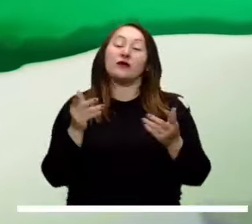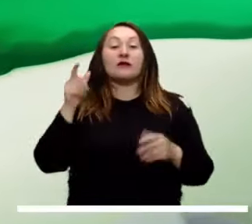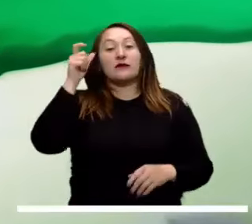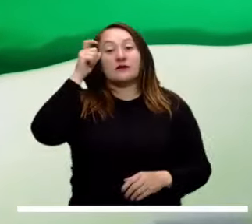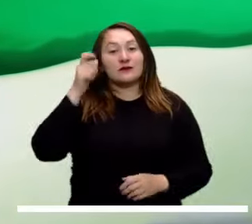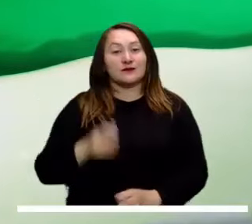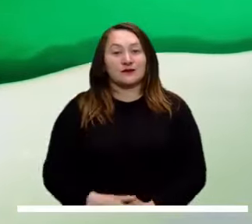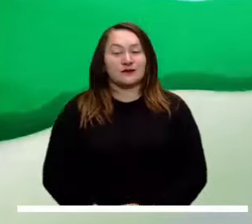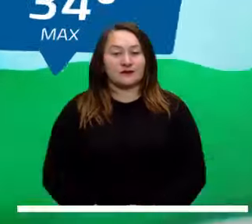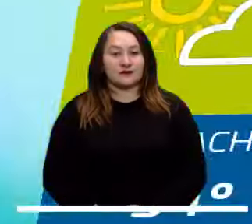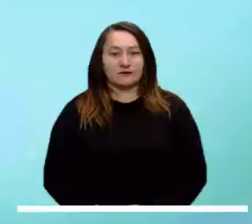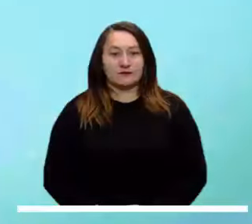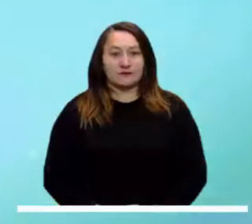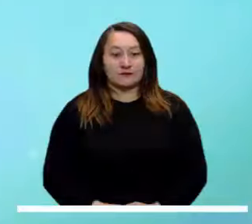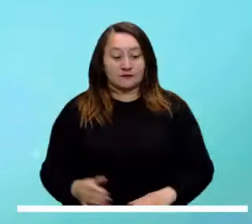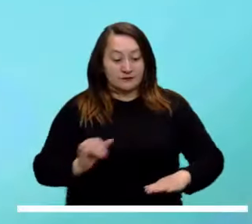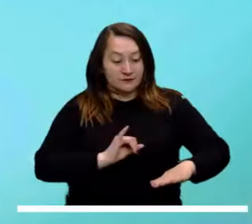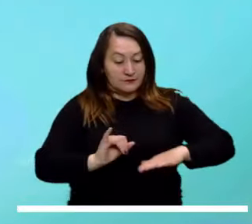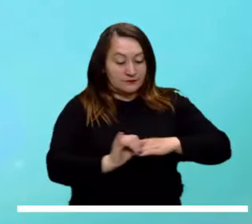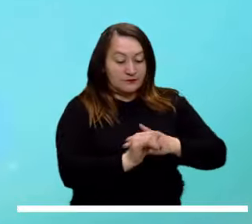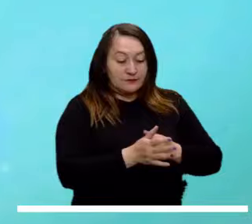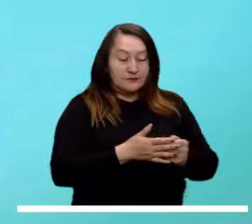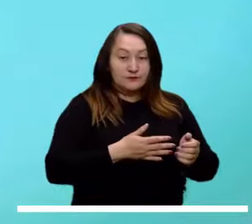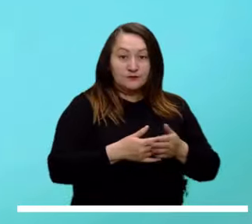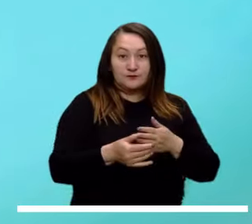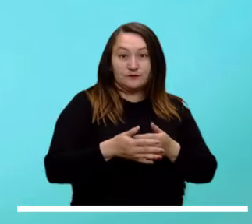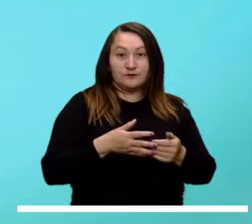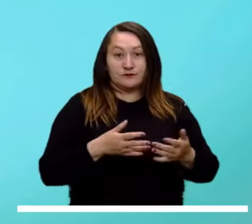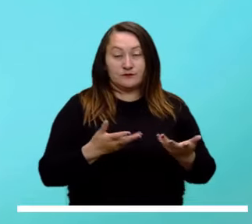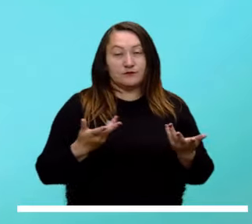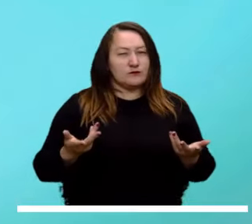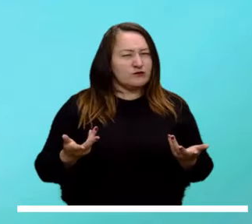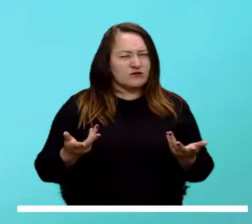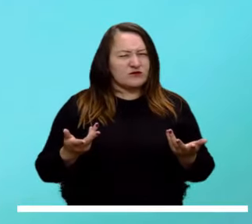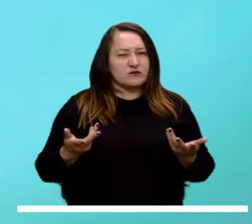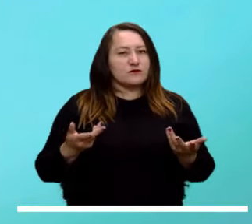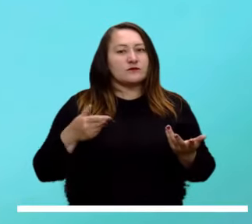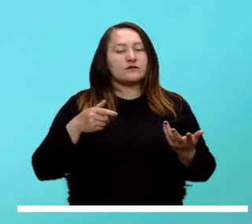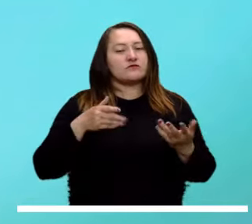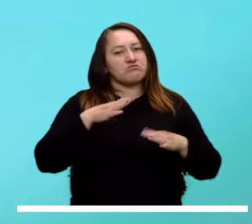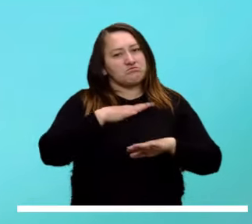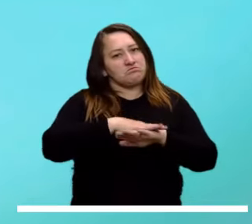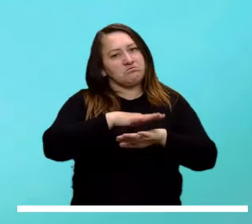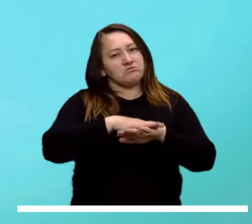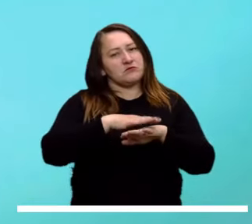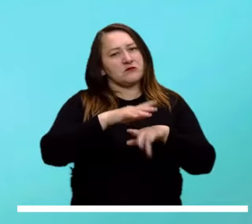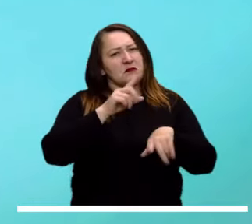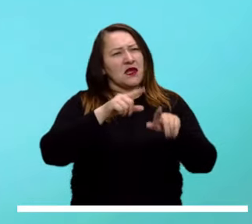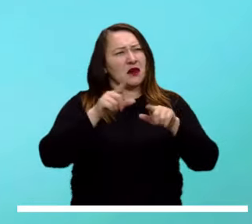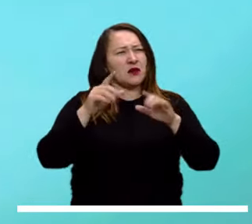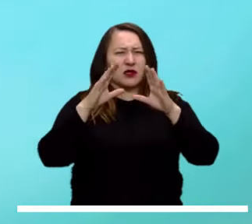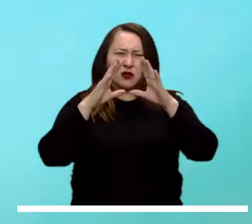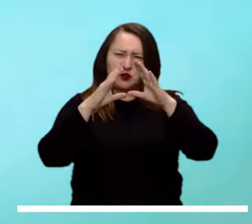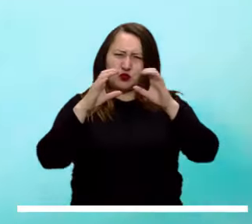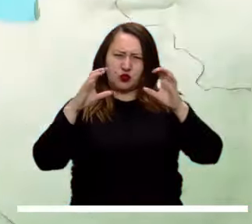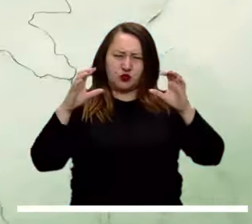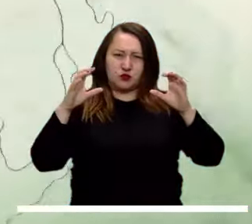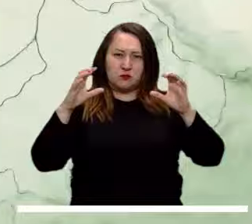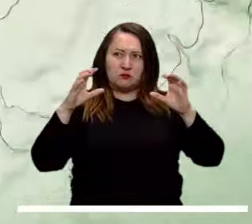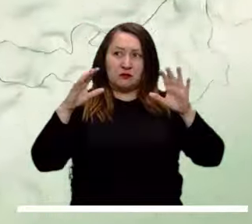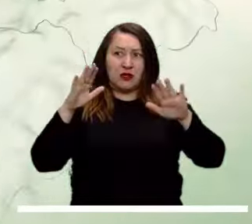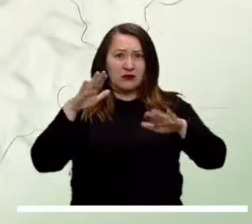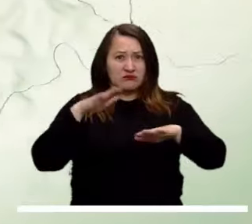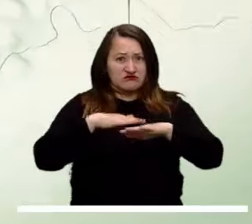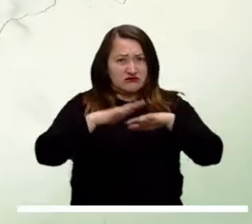Córdoba. Las islas de San Andrés, Providencia y Santa Catalina reciben la tarde con algunas nubes en el cielo y